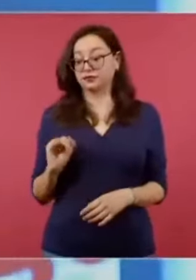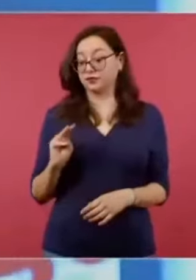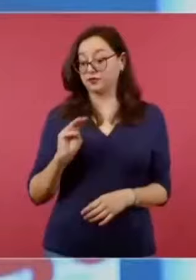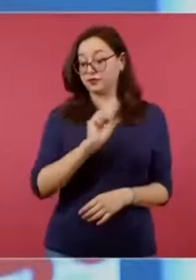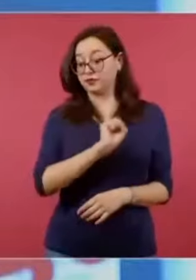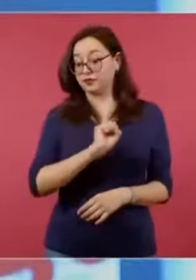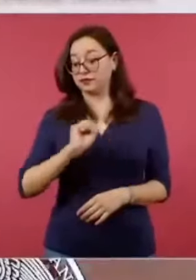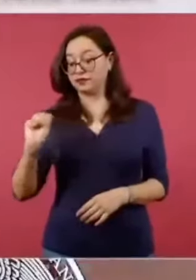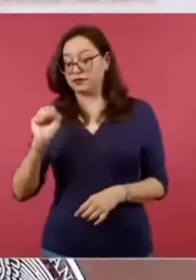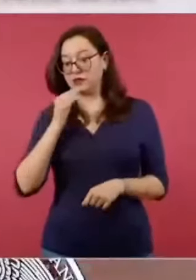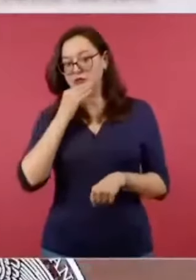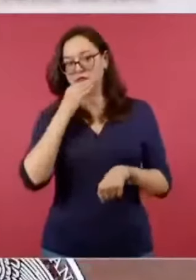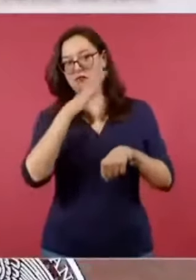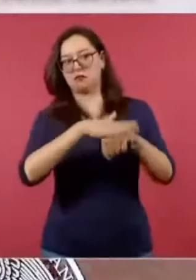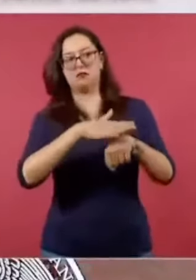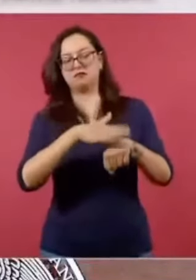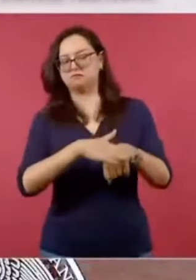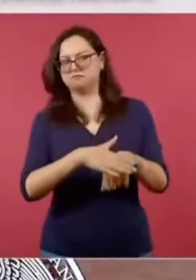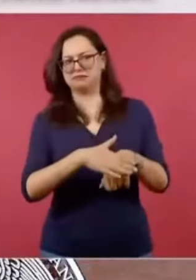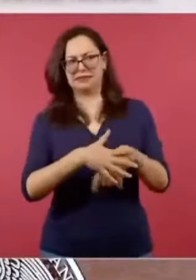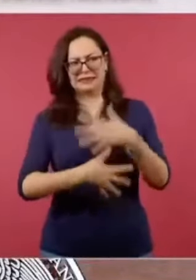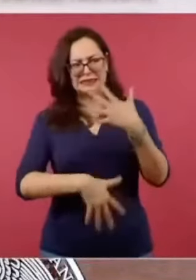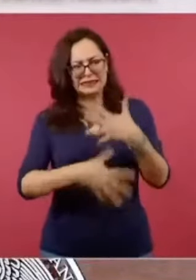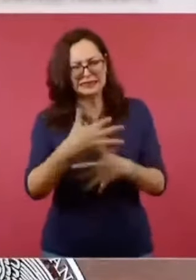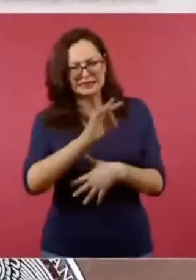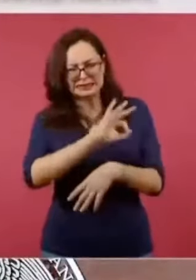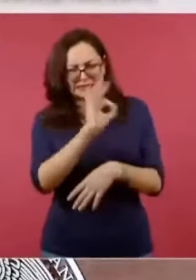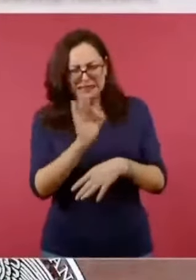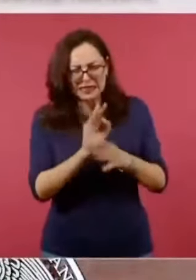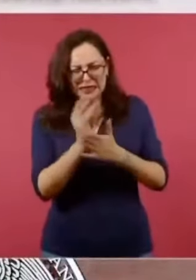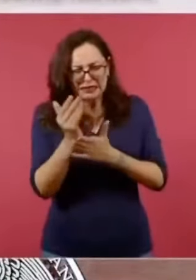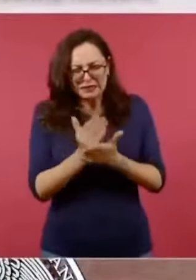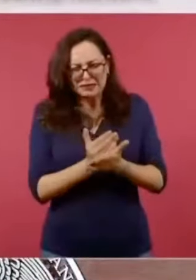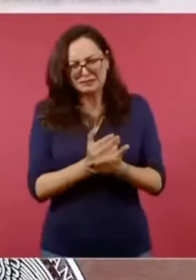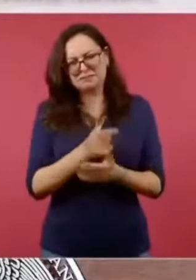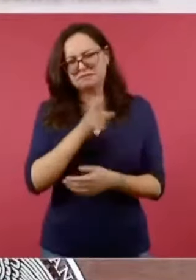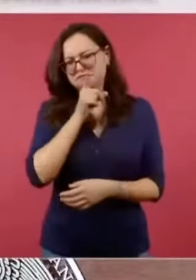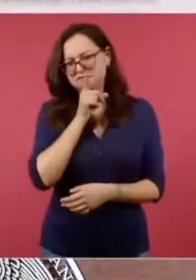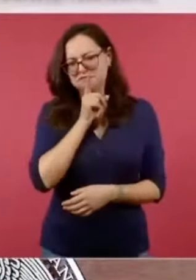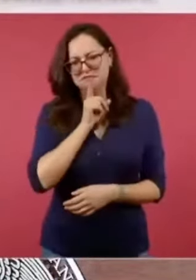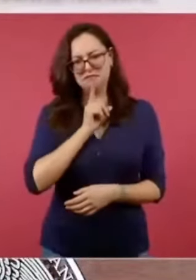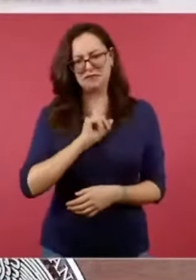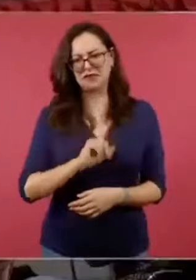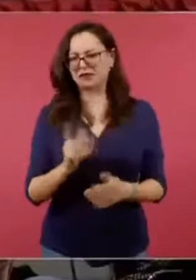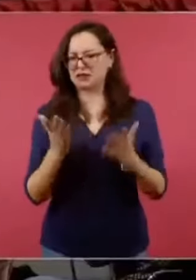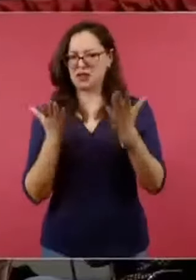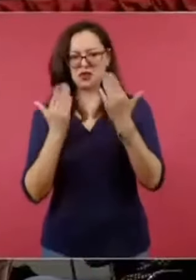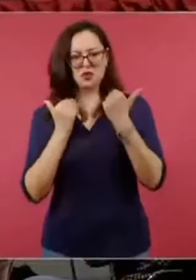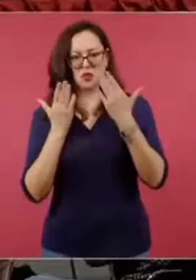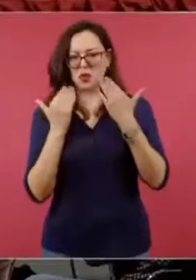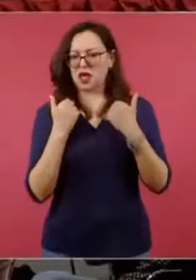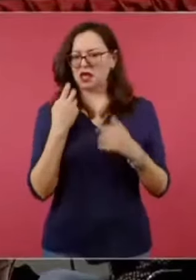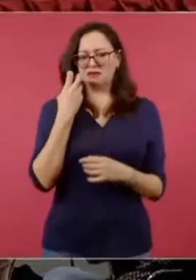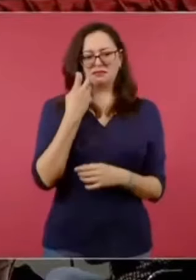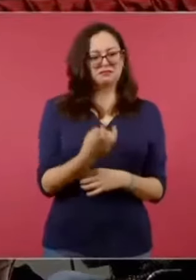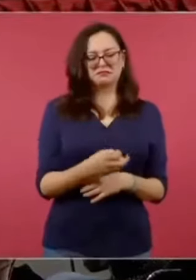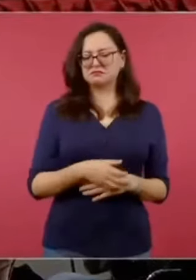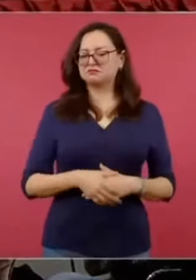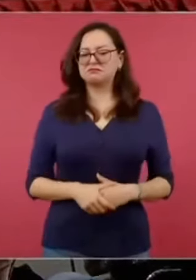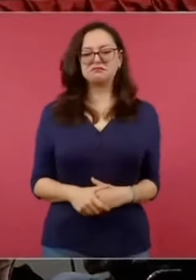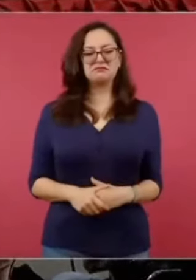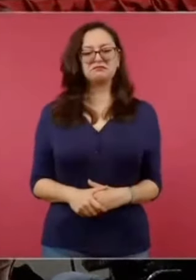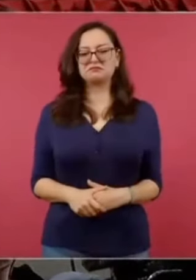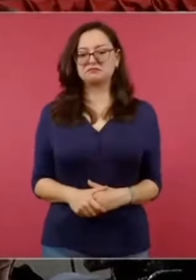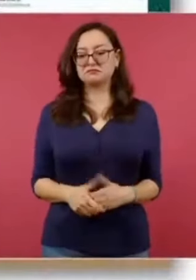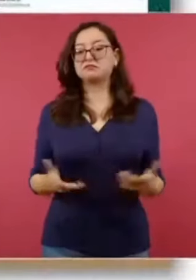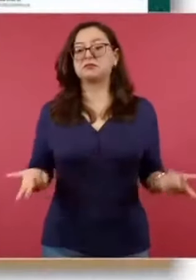Seguro Social desmintió lo publicado por esta cuenta y aclaró que es falso que se vayan a reducir las pensiones a partir de junio. Lo